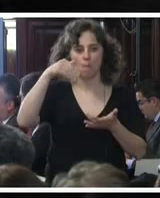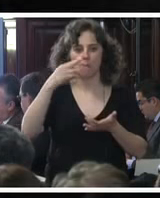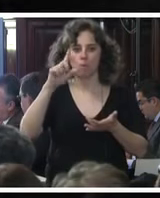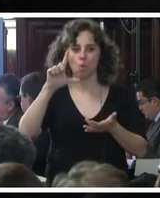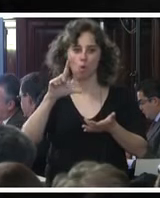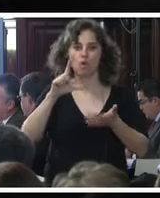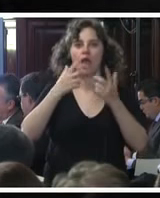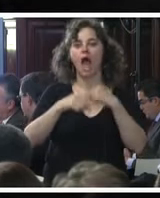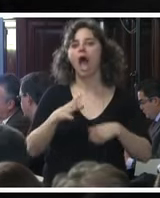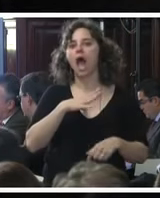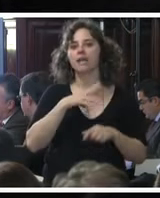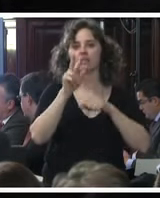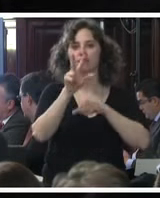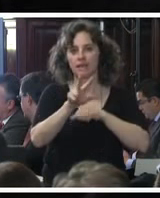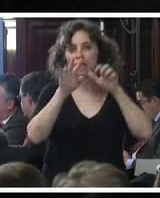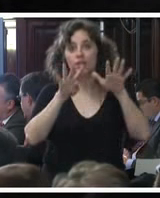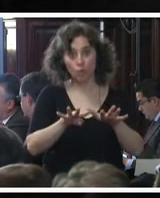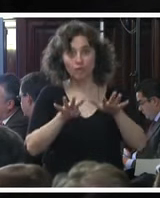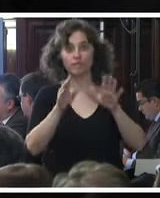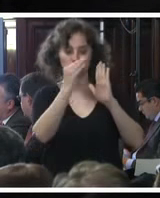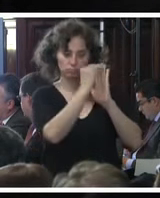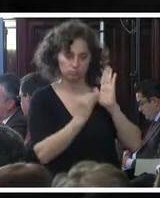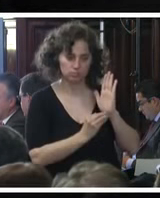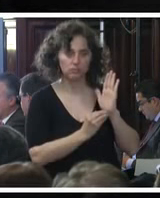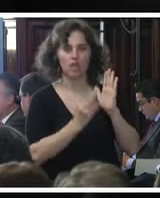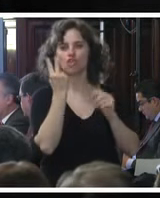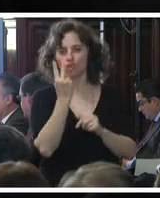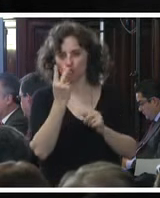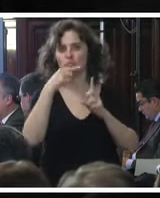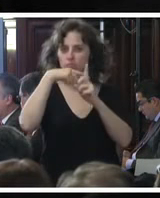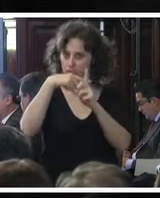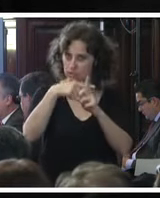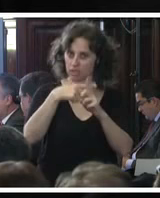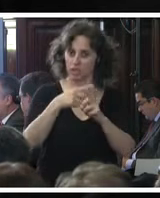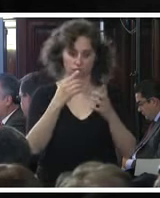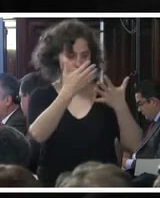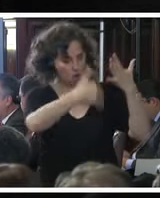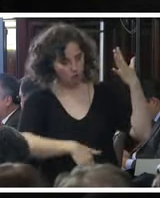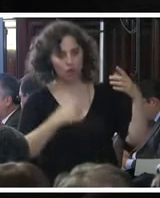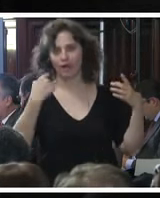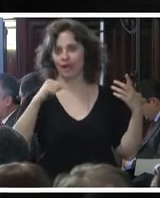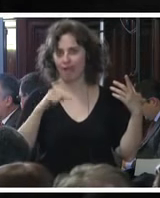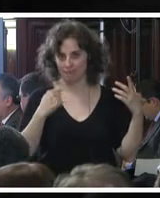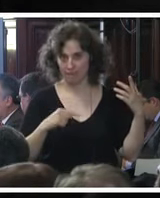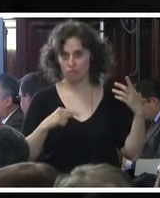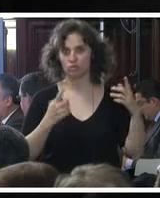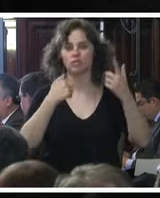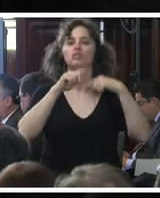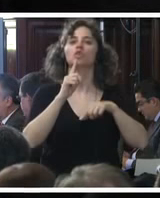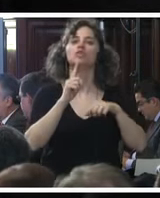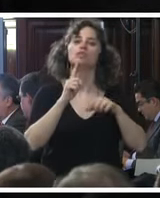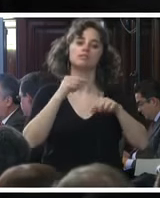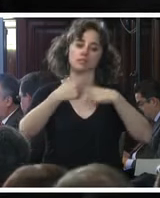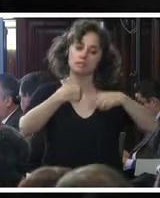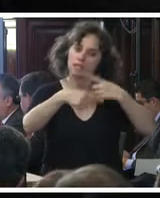este protocolo y dos han sido positivos los demás han sido negativos sin embargo se